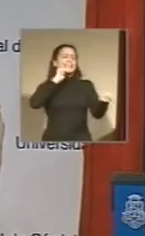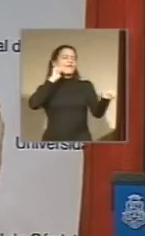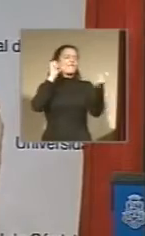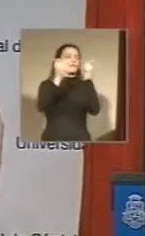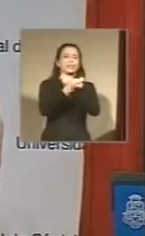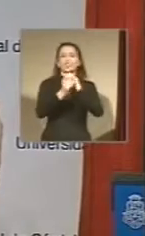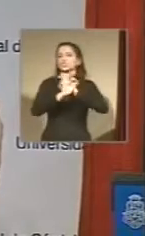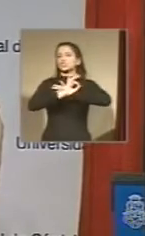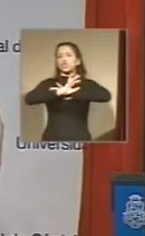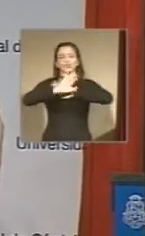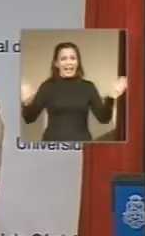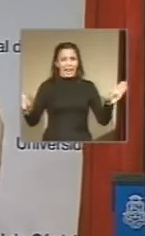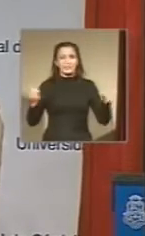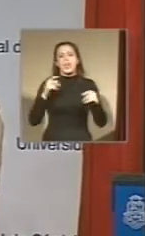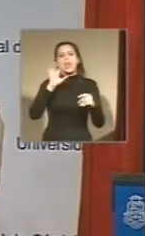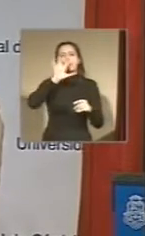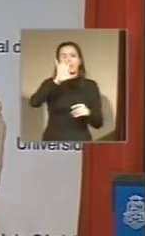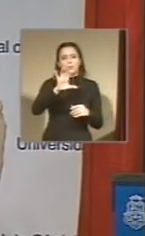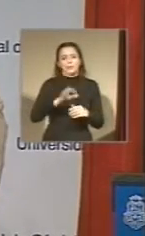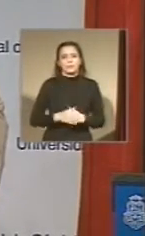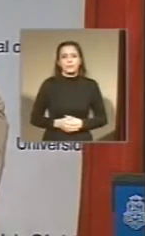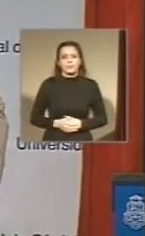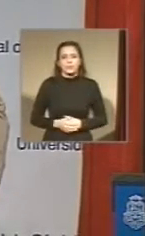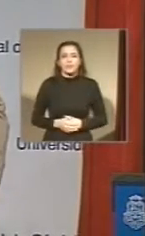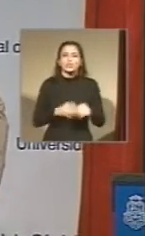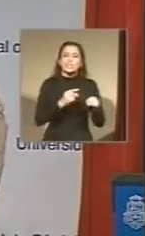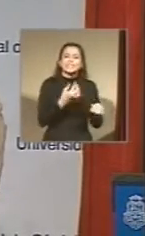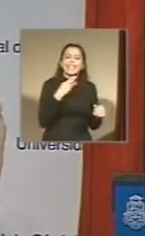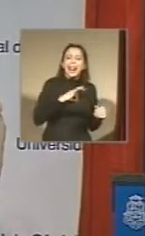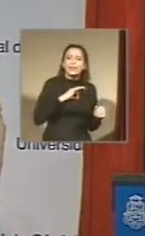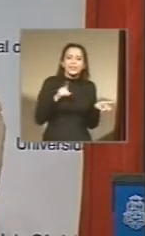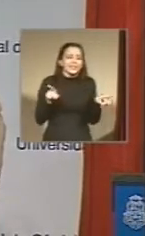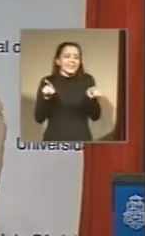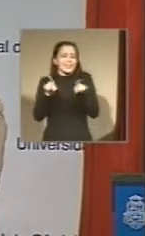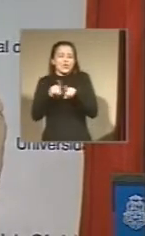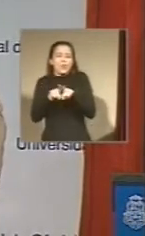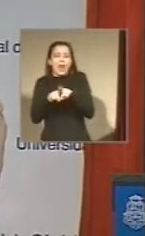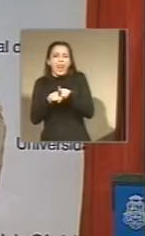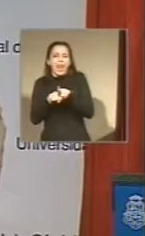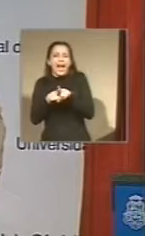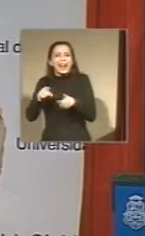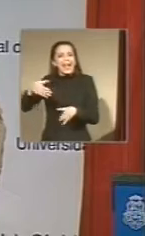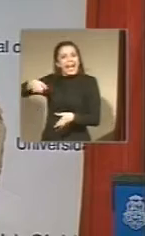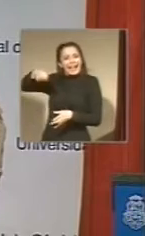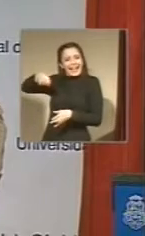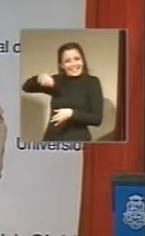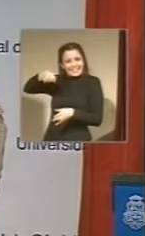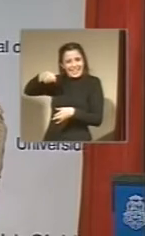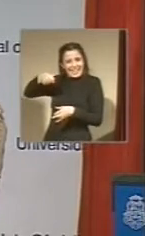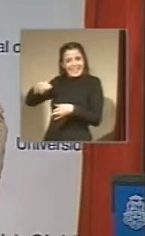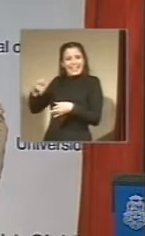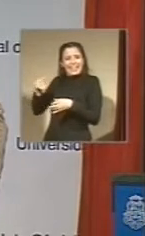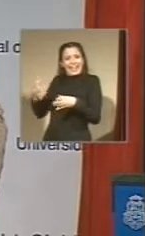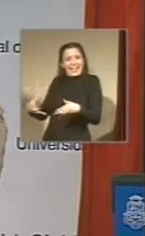tiene que partir de llevar el salario mínimo al valor de la canasta familiar que hoy está en 6.000 pesos. Esto lo manda la Constitución Nacional